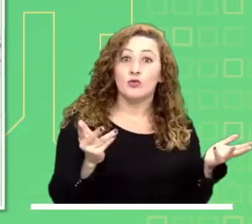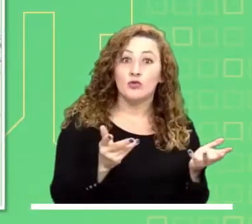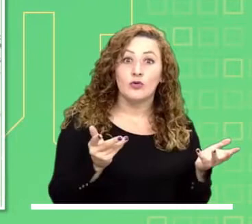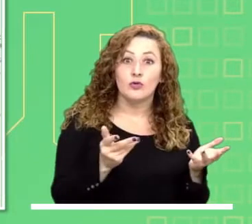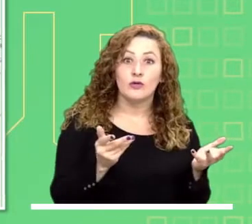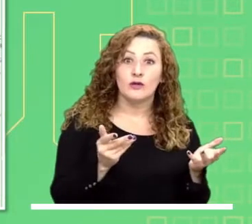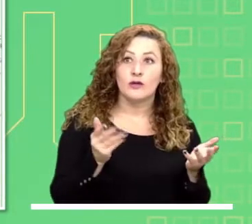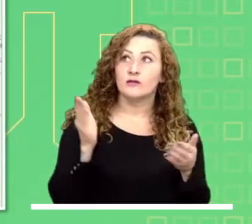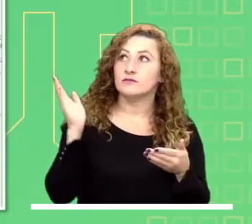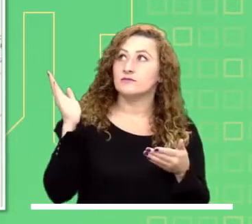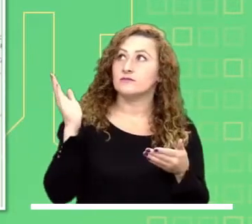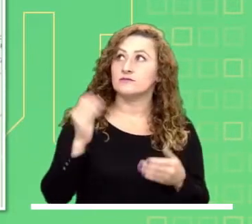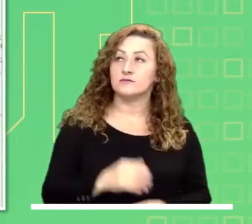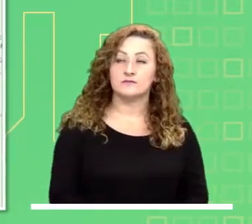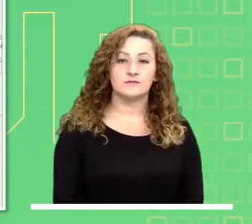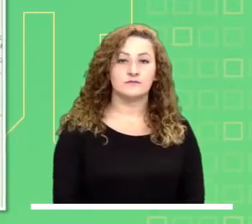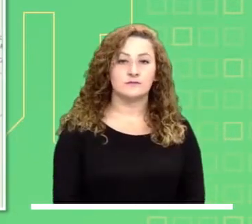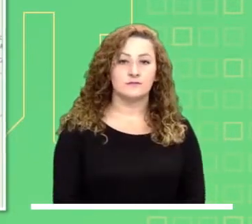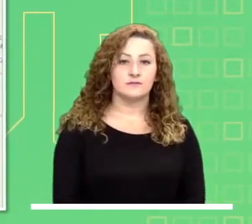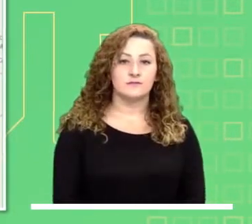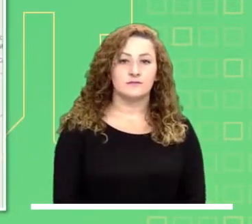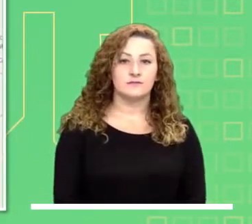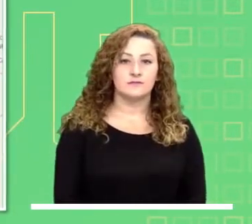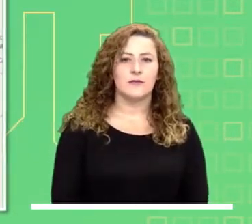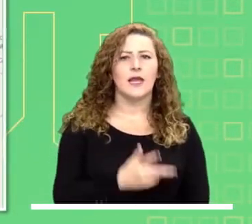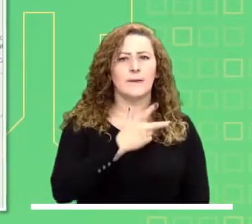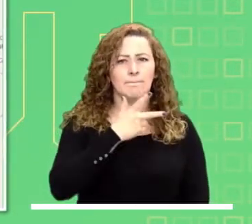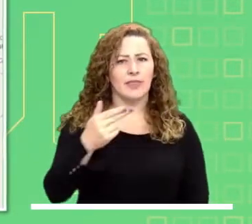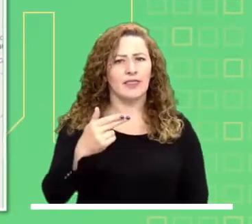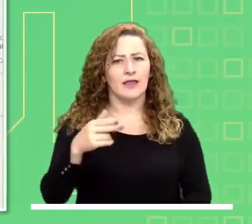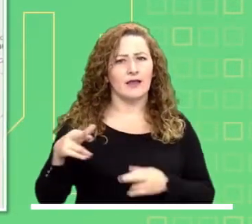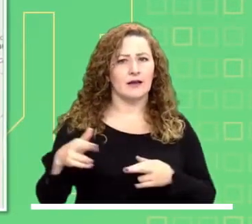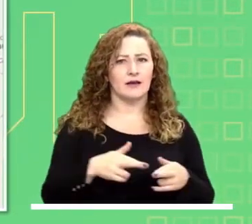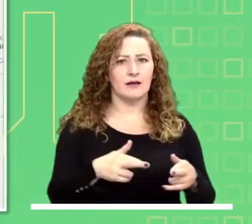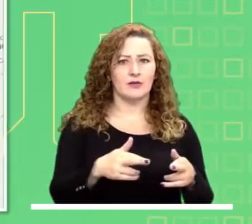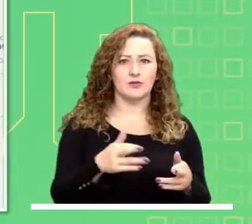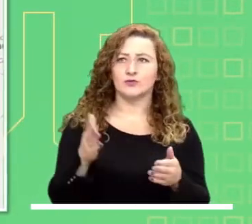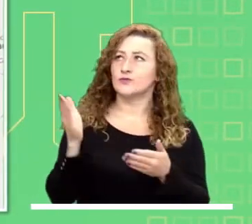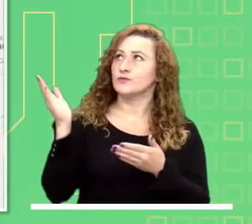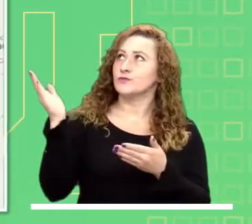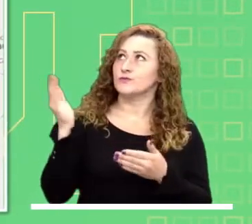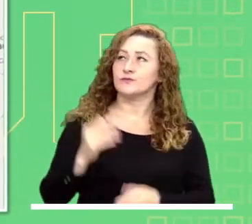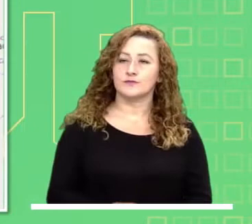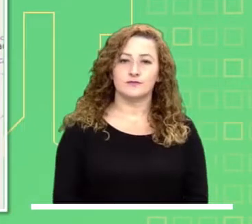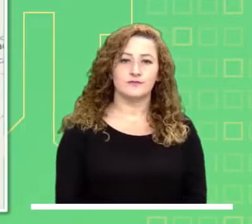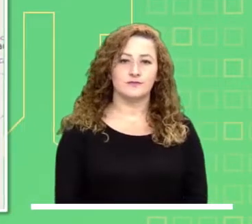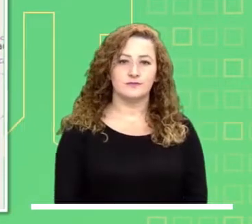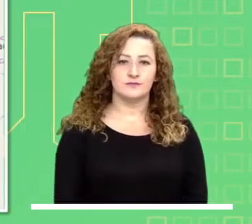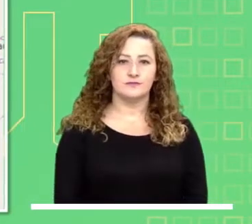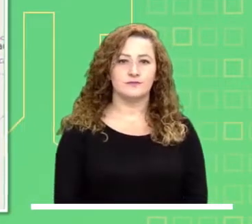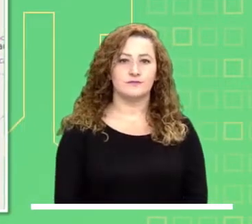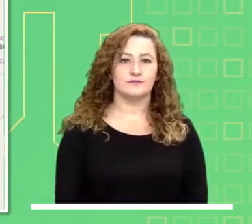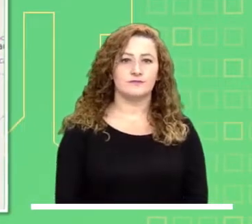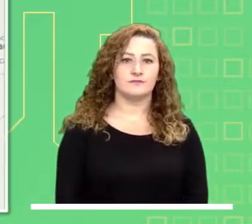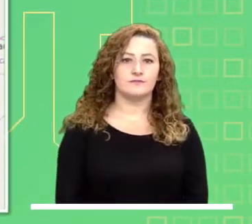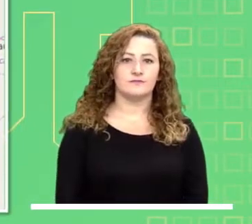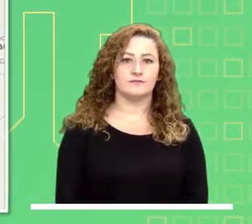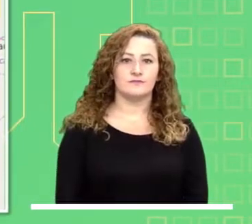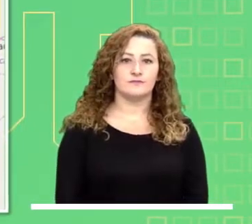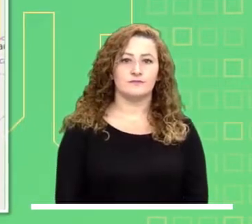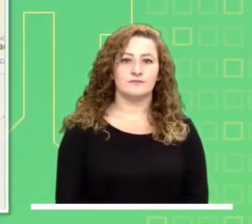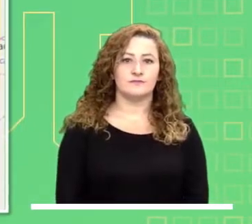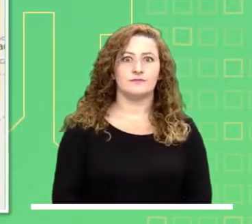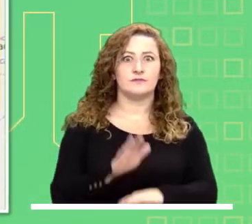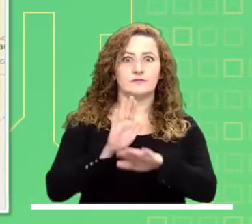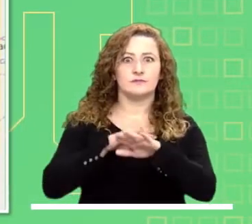Alerta naranja por probabilidad de crecientes súbitas en la parte alta del río Atrato a la altura de Quibdó. Se prevé un comportamiento similar en los